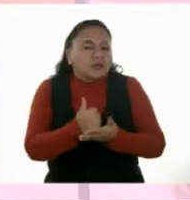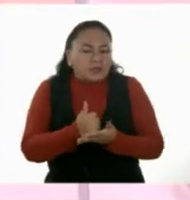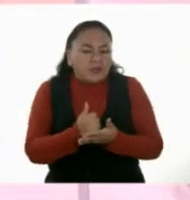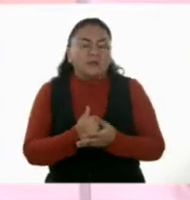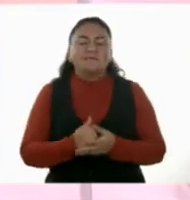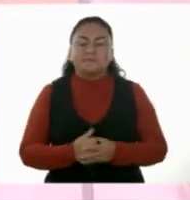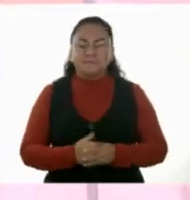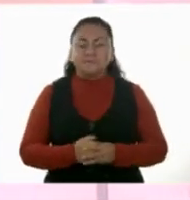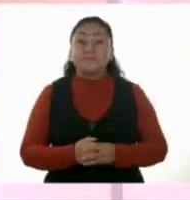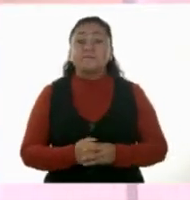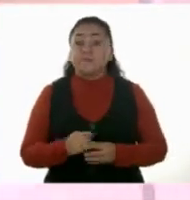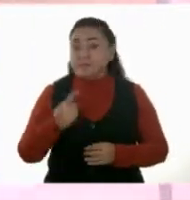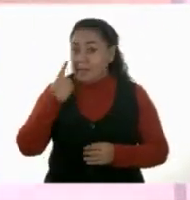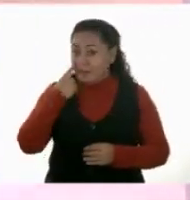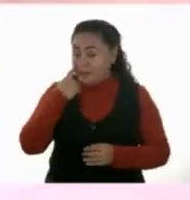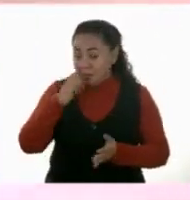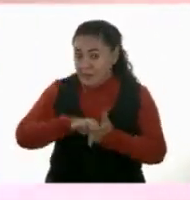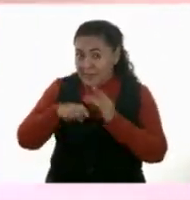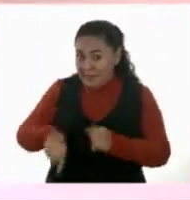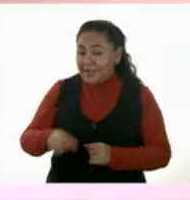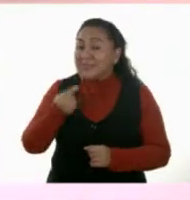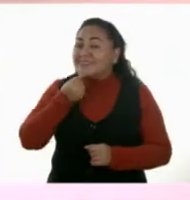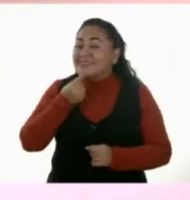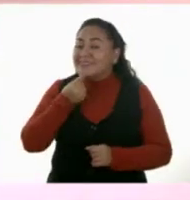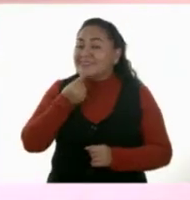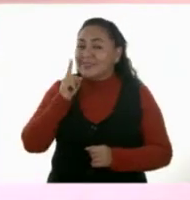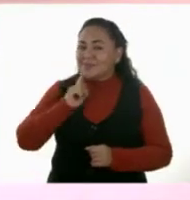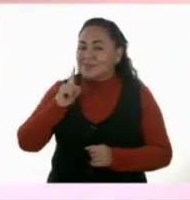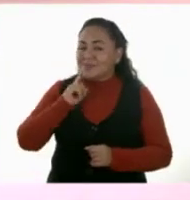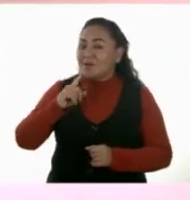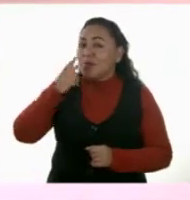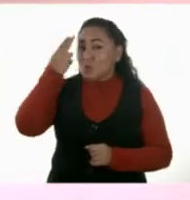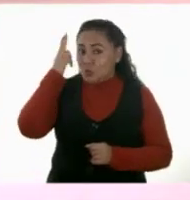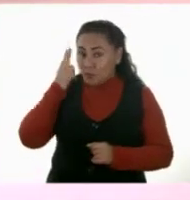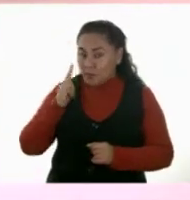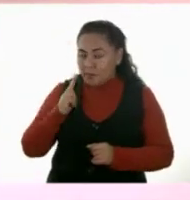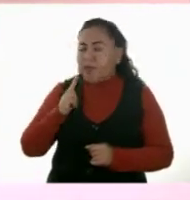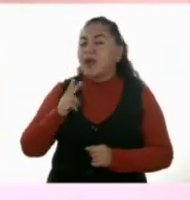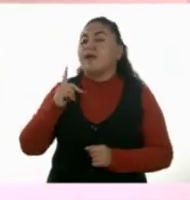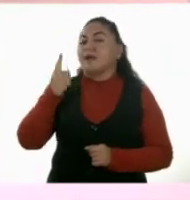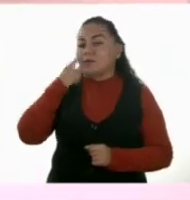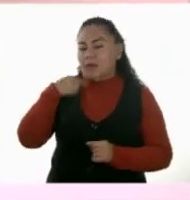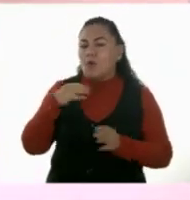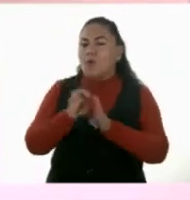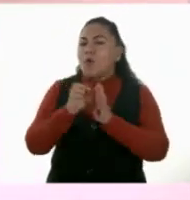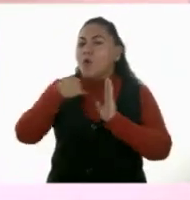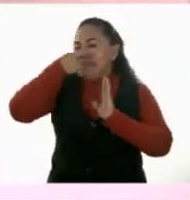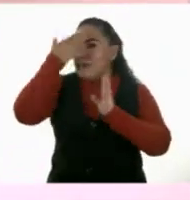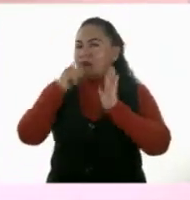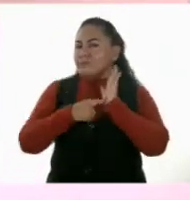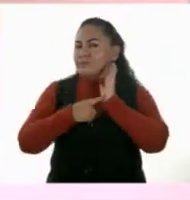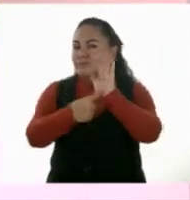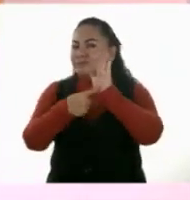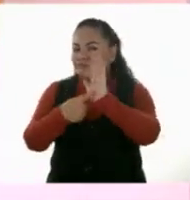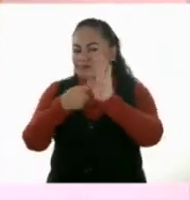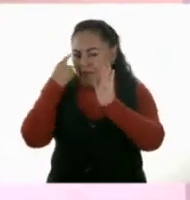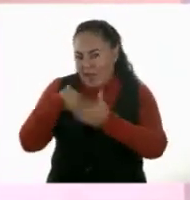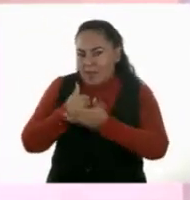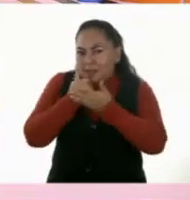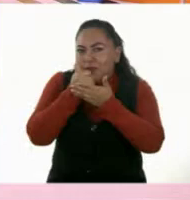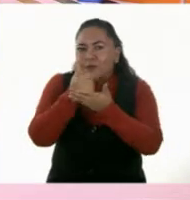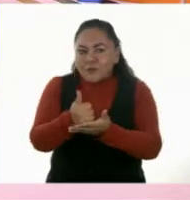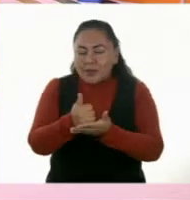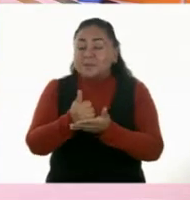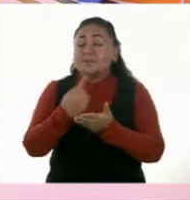Bueno, creo que en el caso de Norma, aquí vamos a tener que ayudarnos de unas imágenes, ¿te parece? Para que podamos ayudarla.